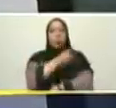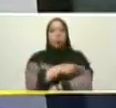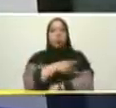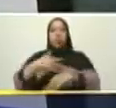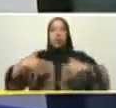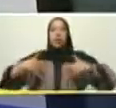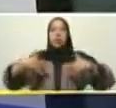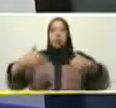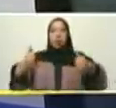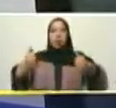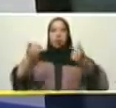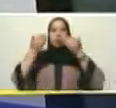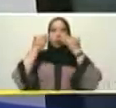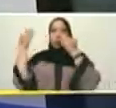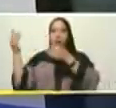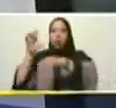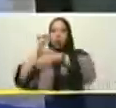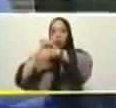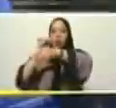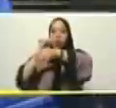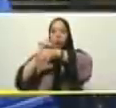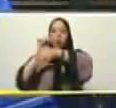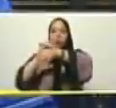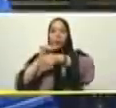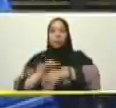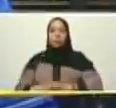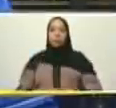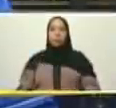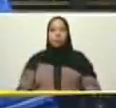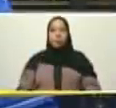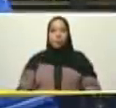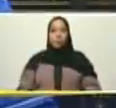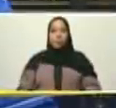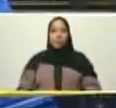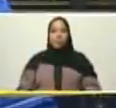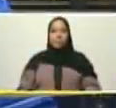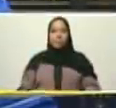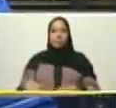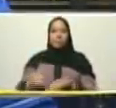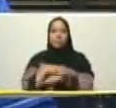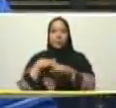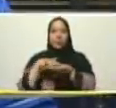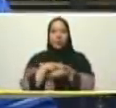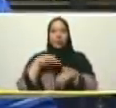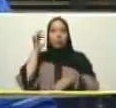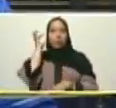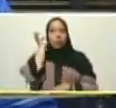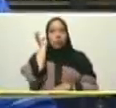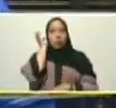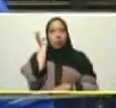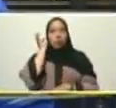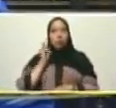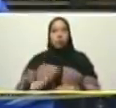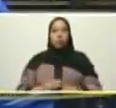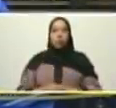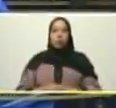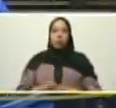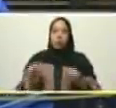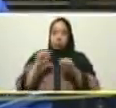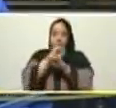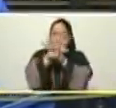salud doctora la ministra Clara